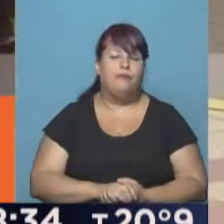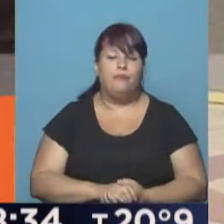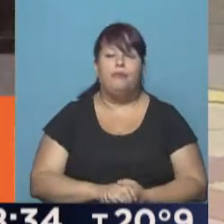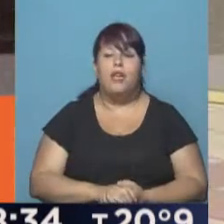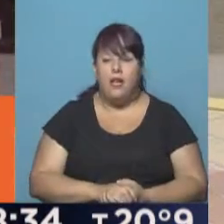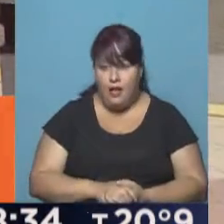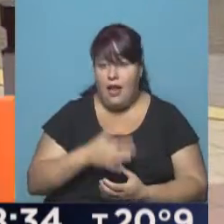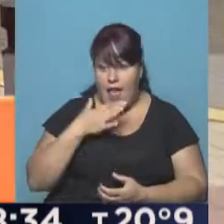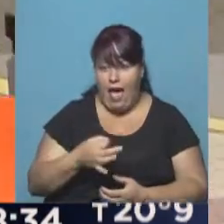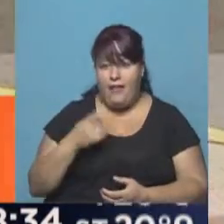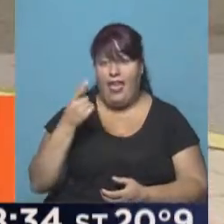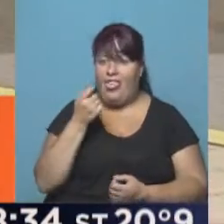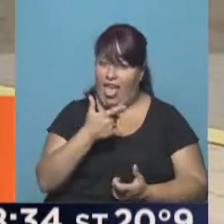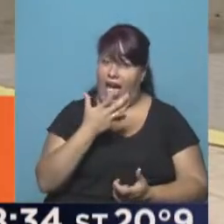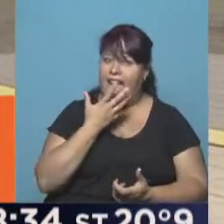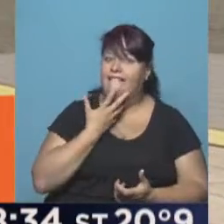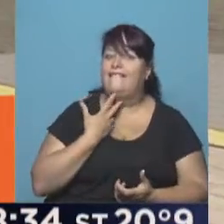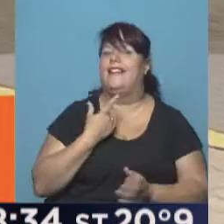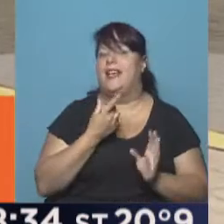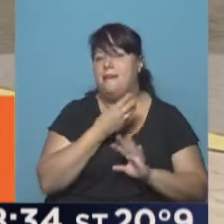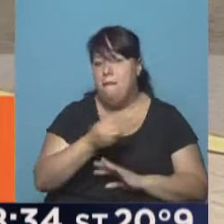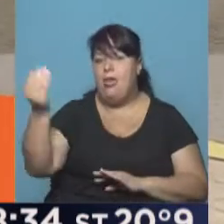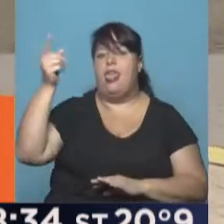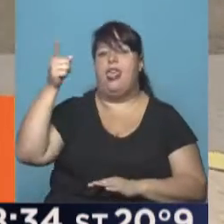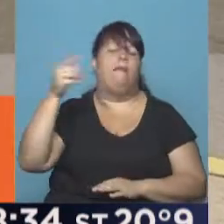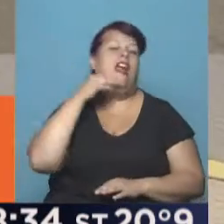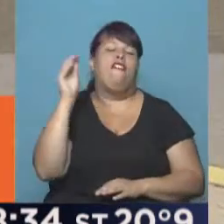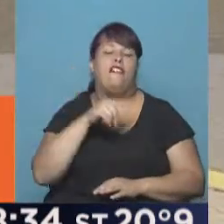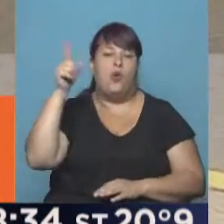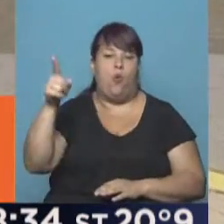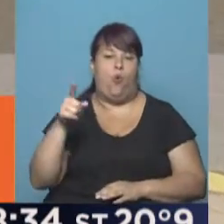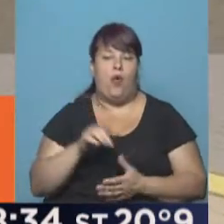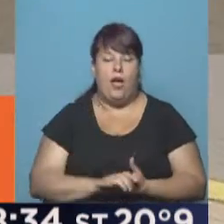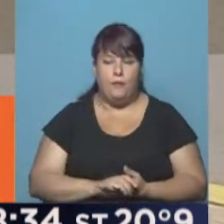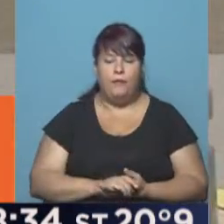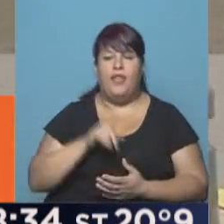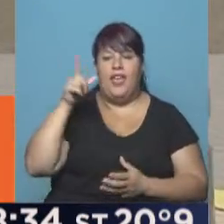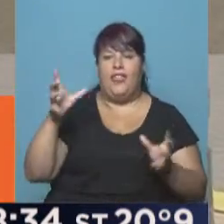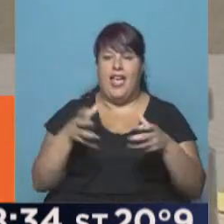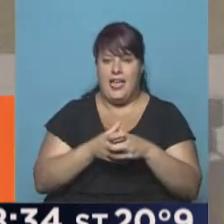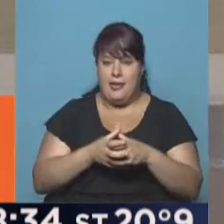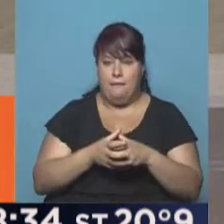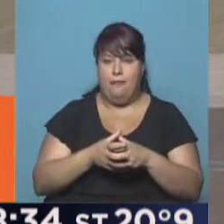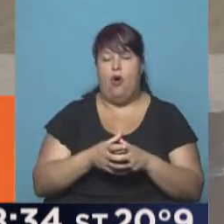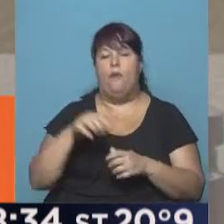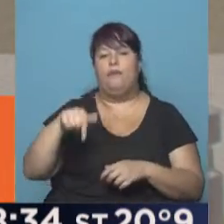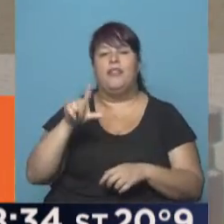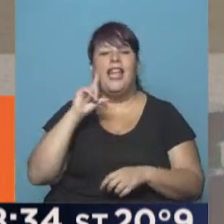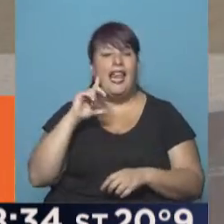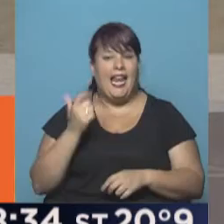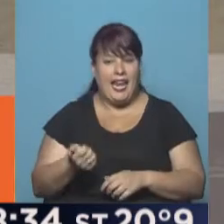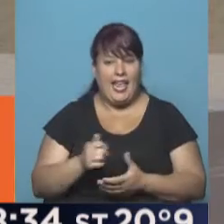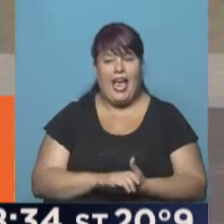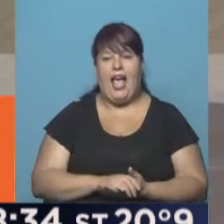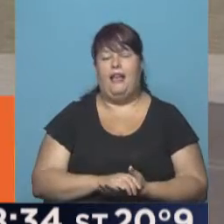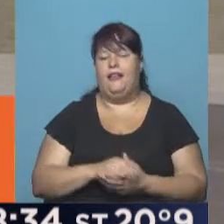que realmente lo ha tentado para ser su figura, para ser el portaaviones del equipo en esta liga que